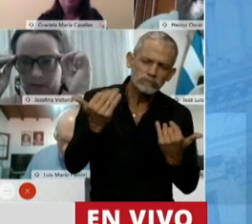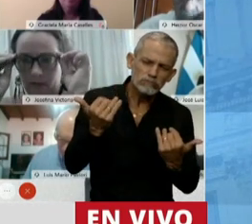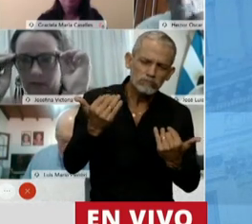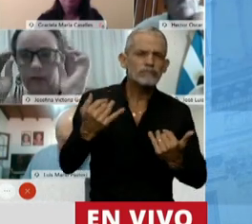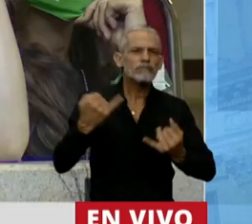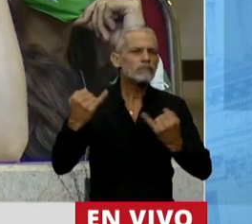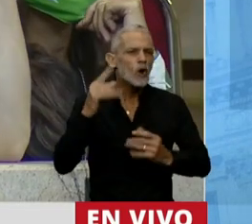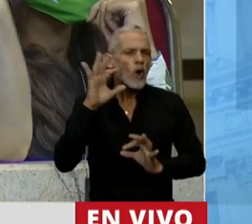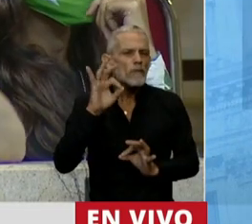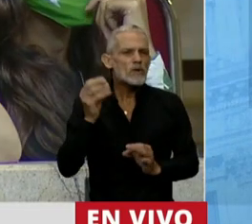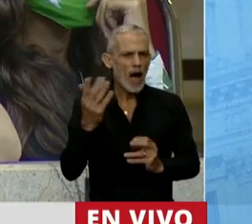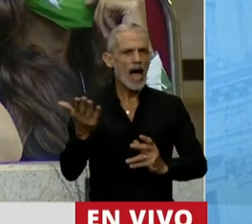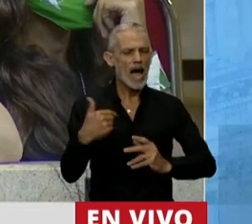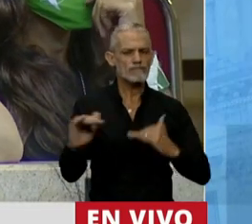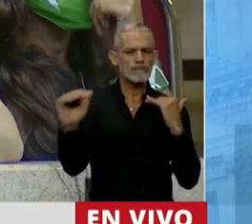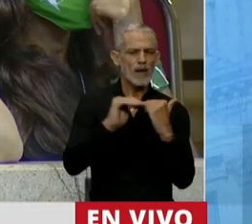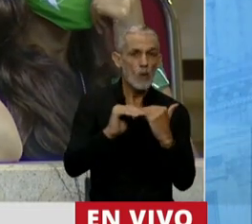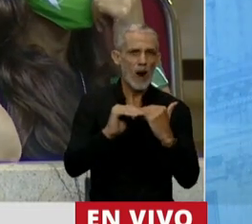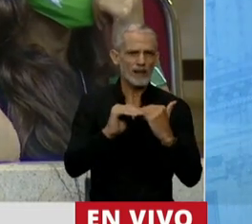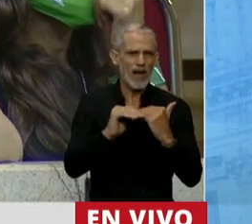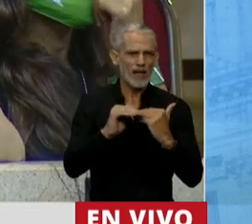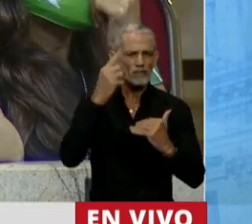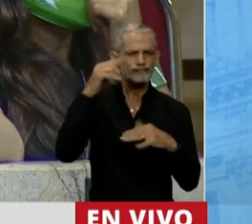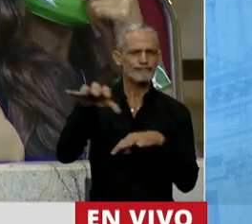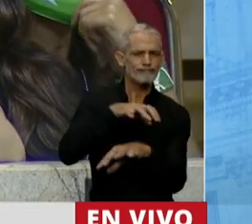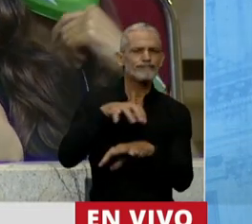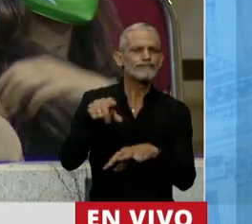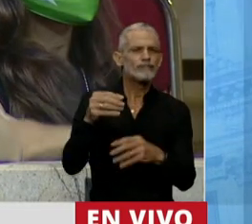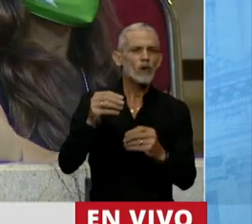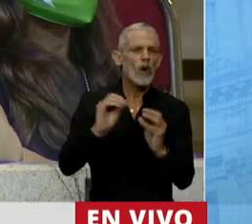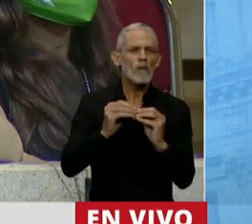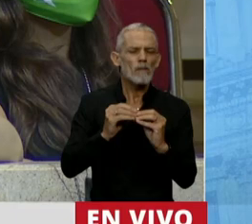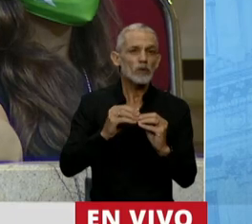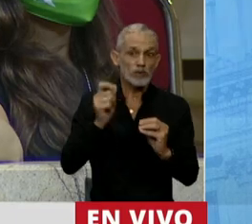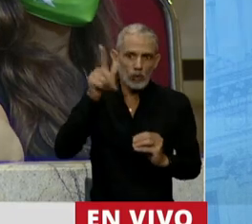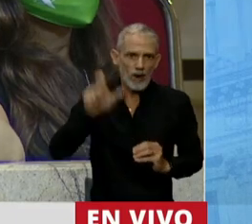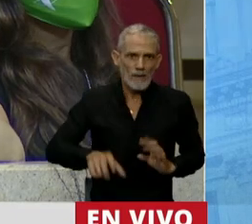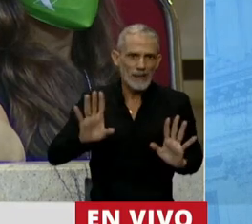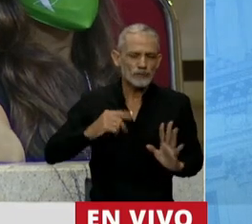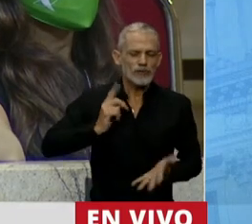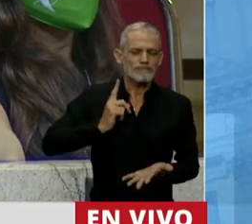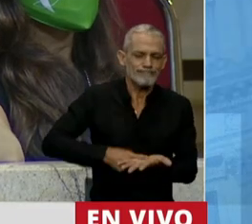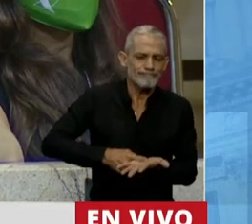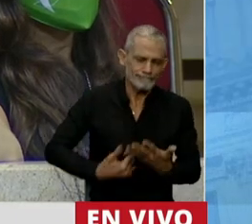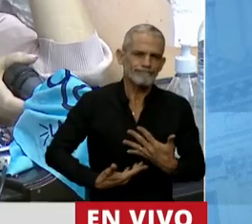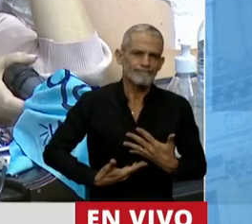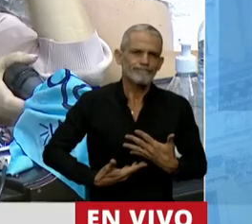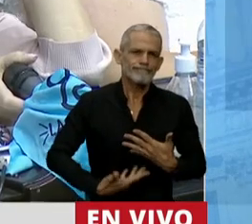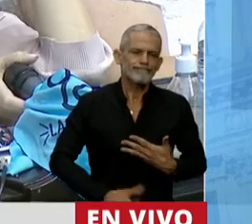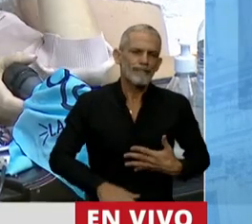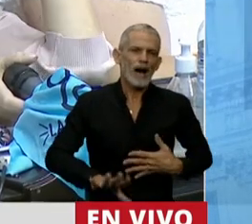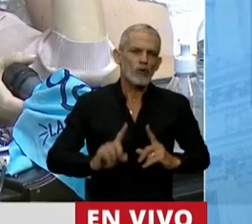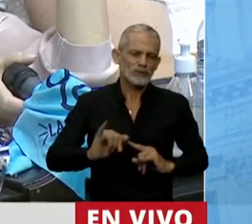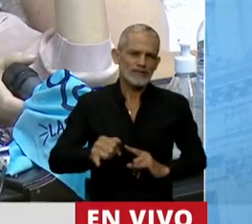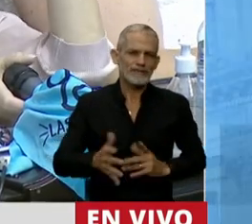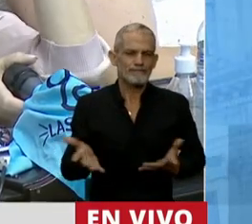sostener en un lugar de igualdad y de simetría las distintas razones por las que una persona decide abortar. En ese